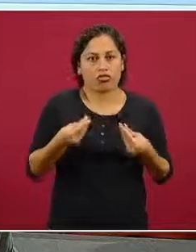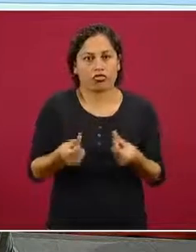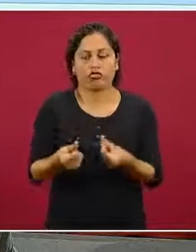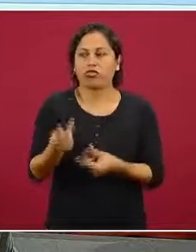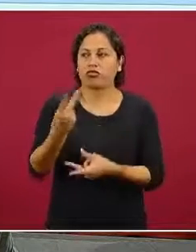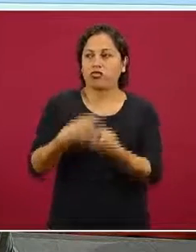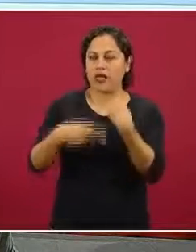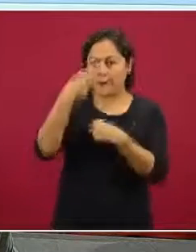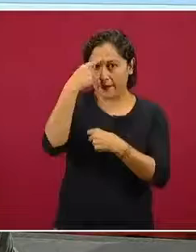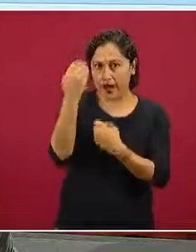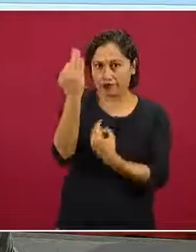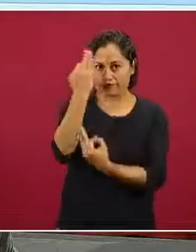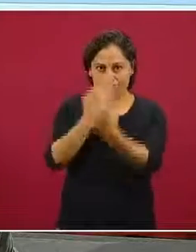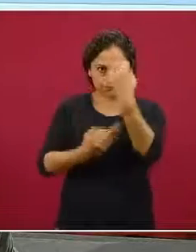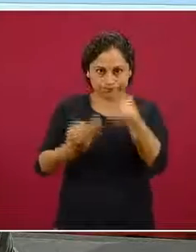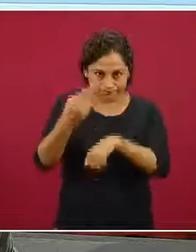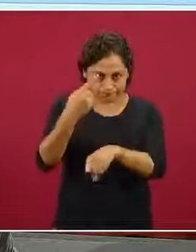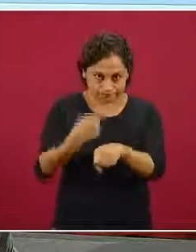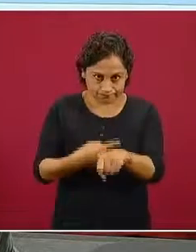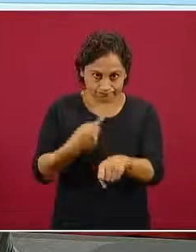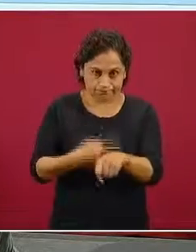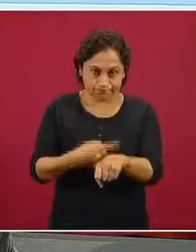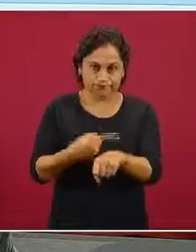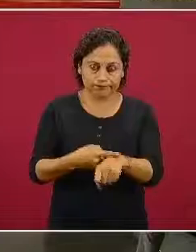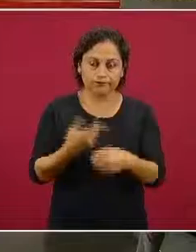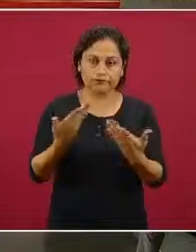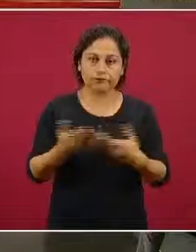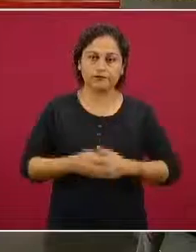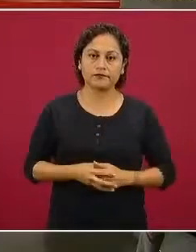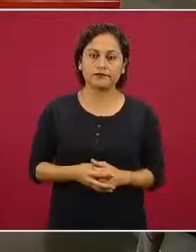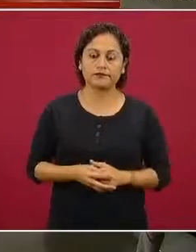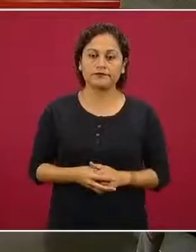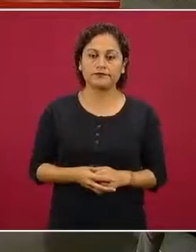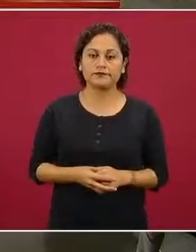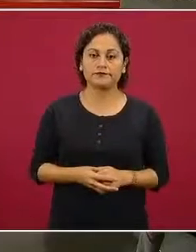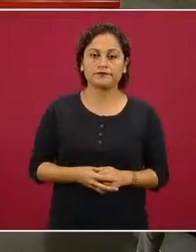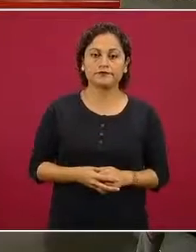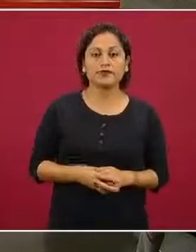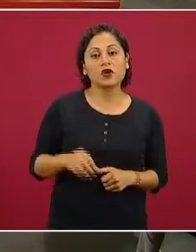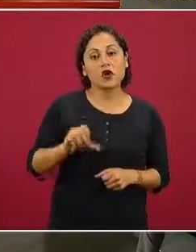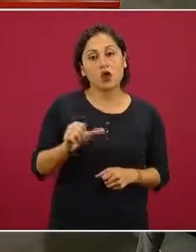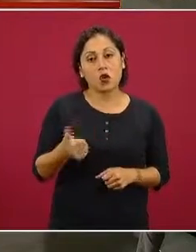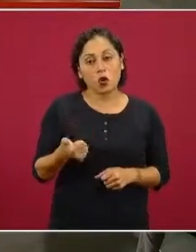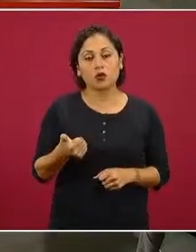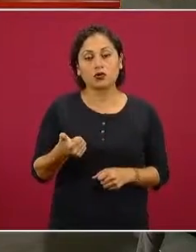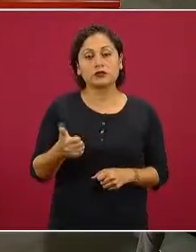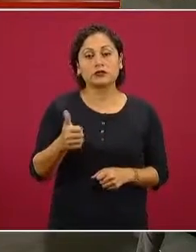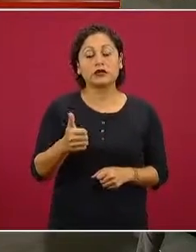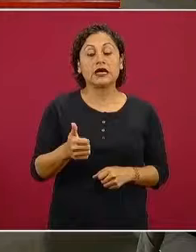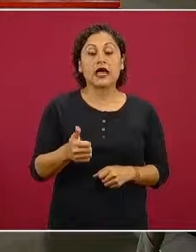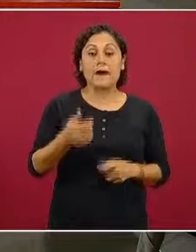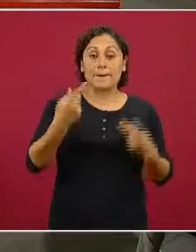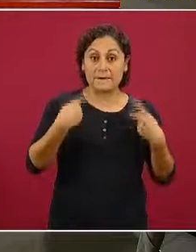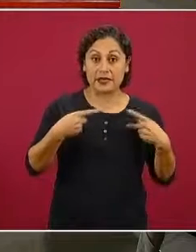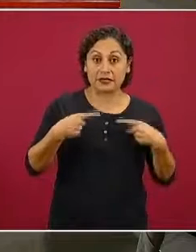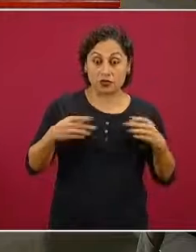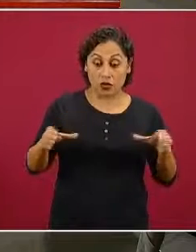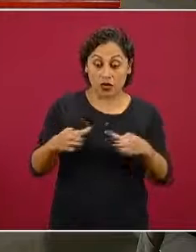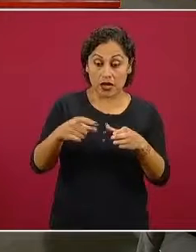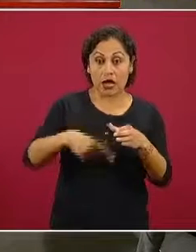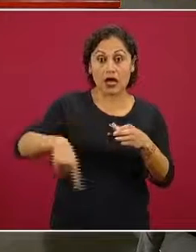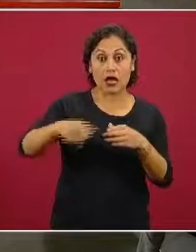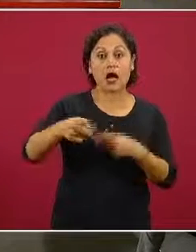del Producto Interno Bruto con una parte proporcional muy importante. Y tres cuartas partes de la mortalidad se asocian a